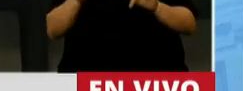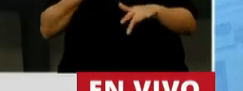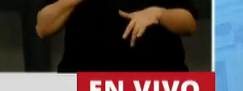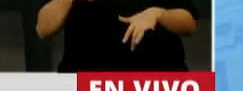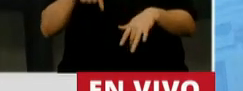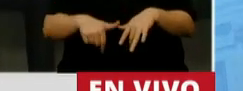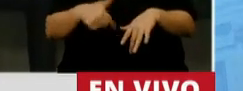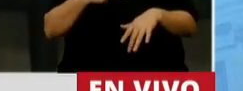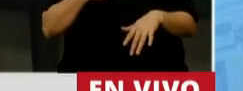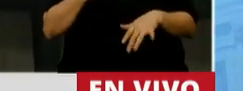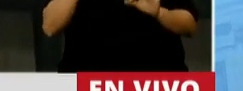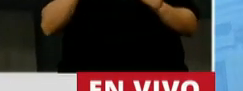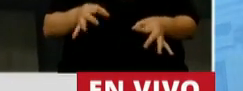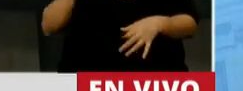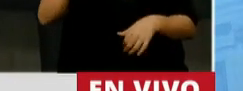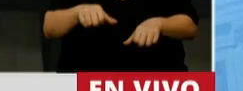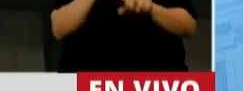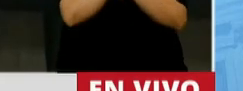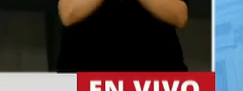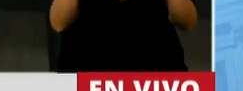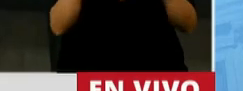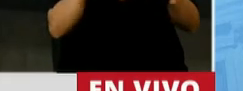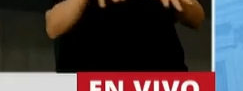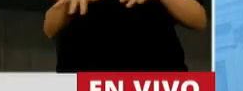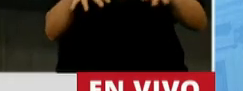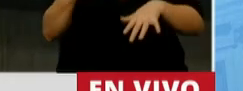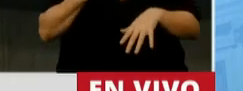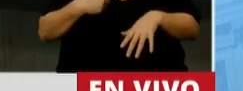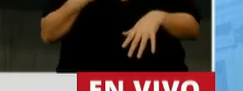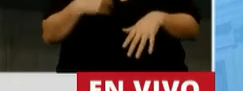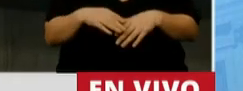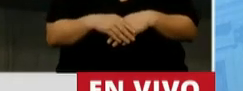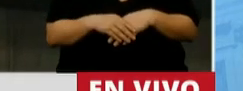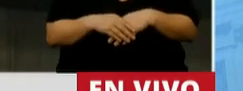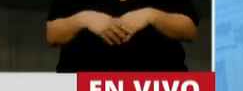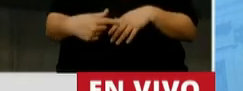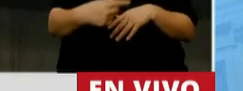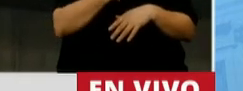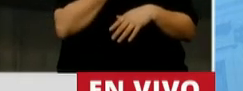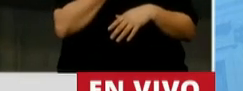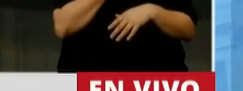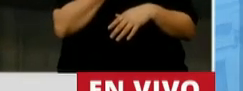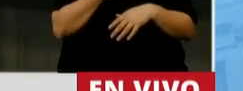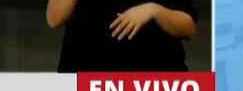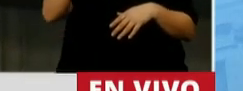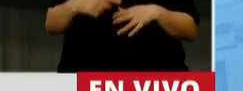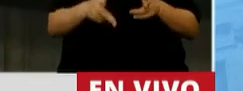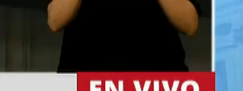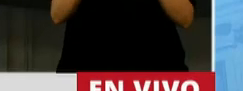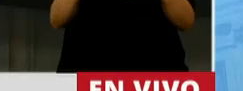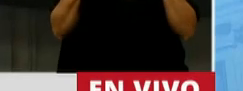No tengo duda que es de las peores. Quiero, presidente, para cerrar,